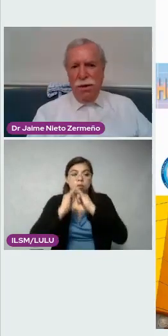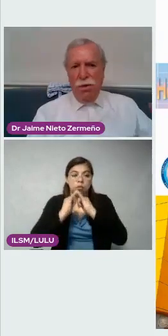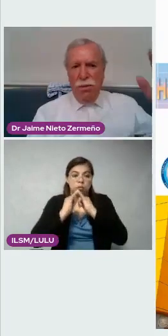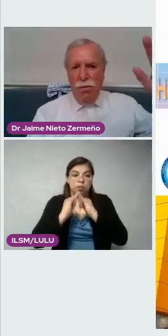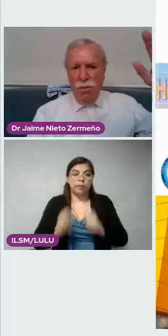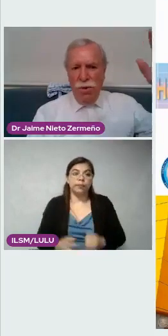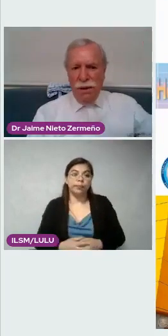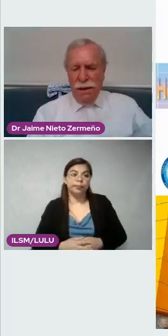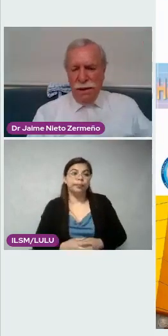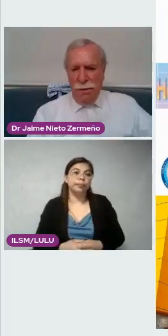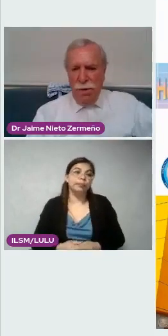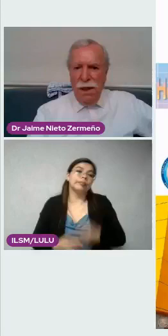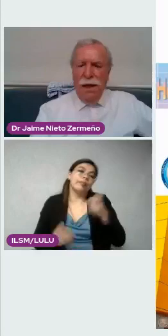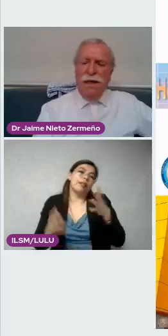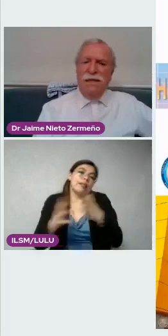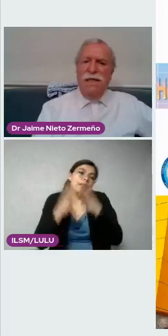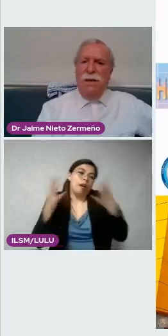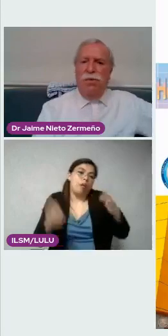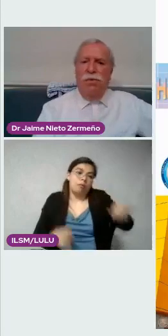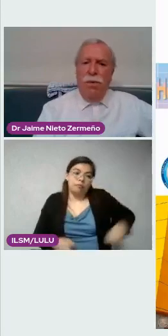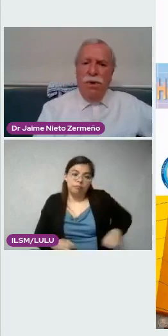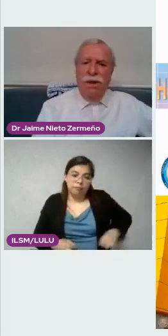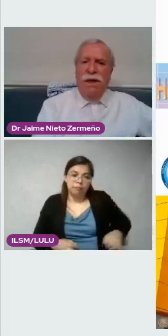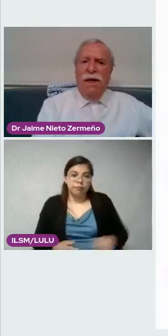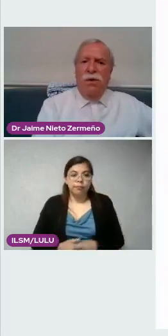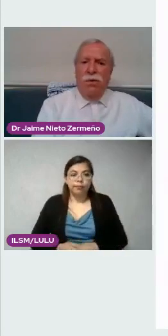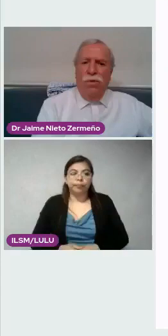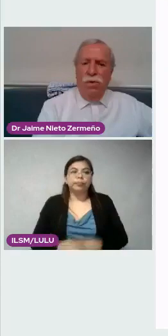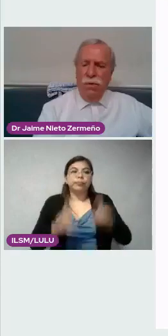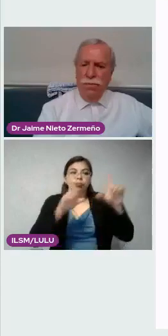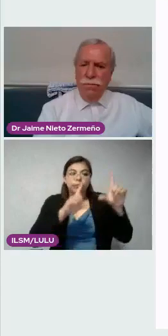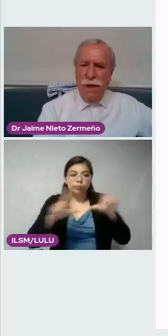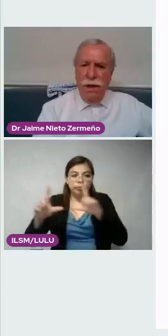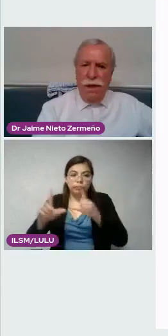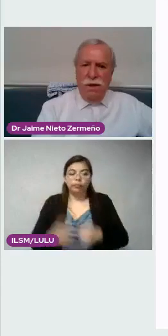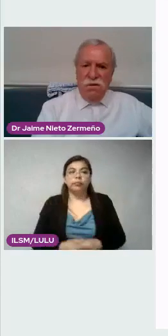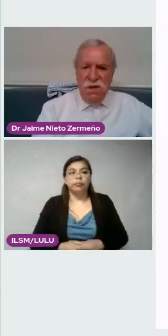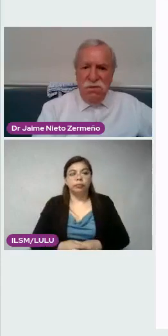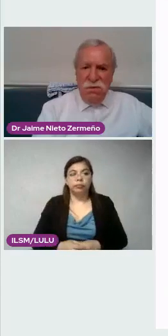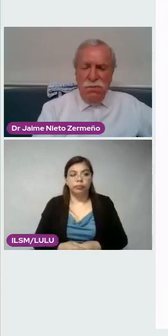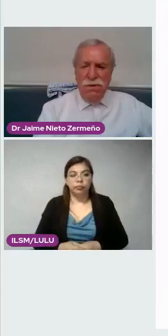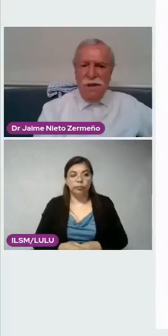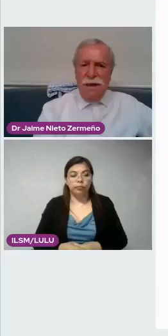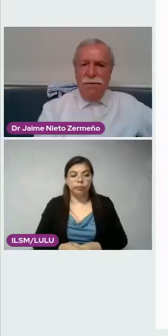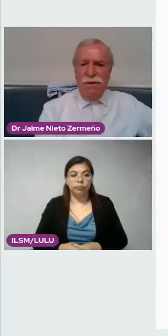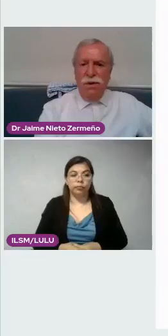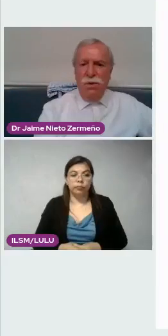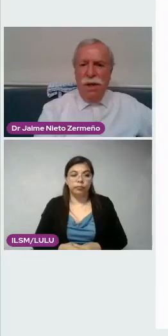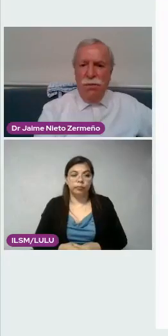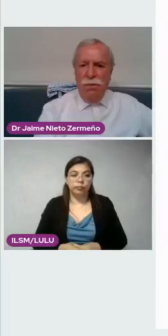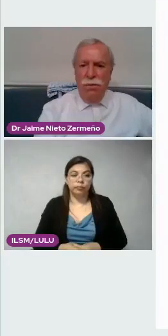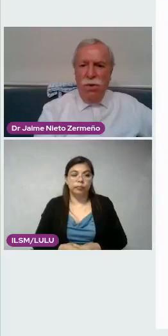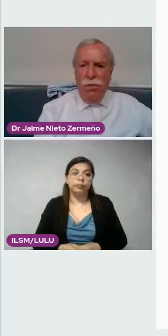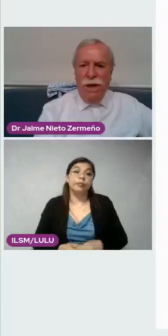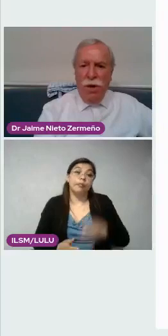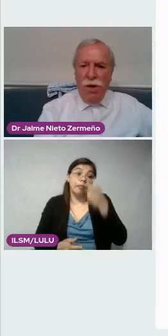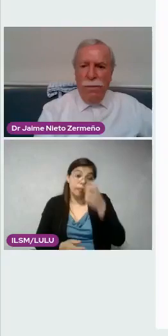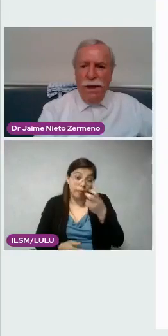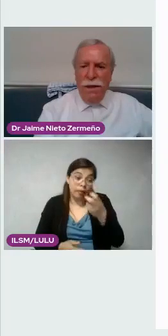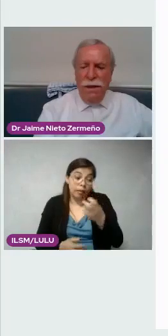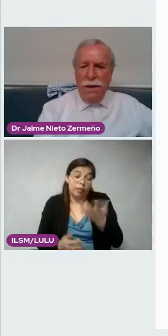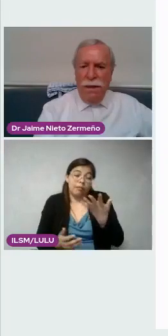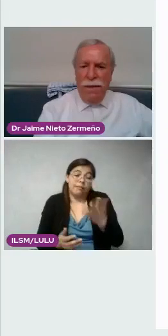es algo muy, muy atractivo. La que sigue, por favor, y de gran orgullo. Esto se debe, sin duda, a un grupo